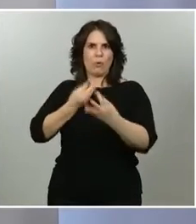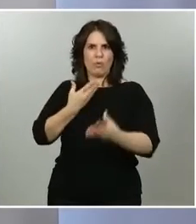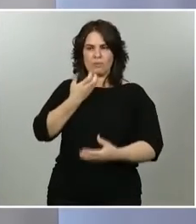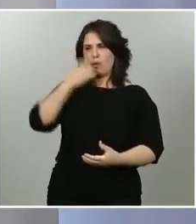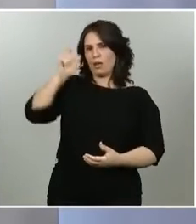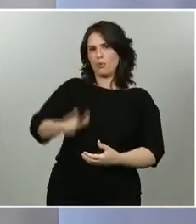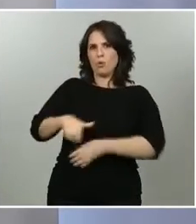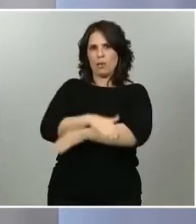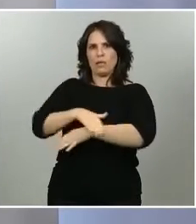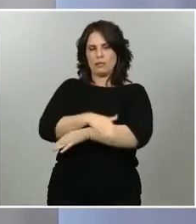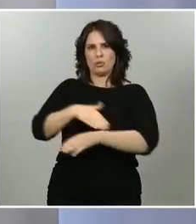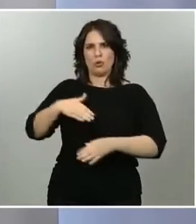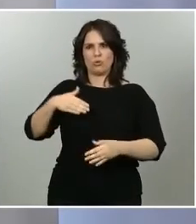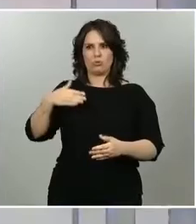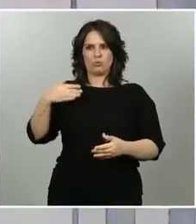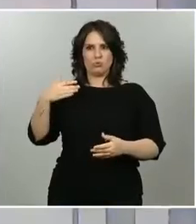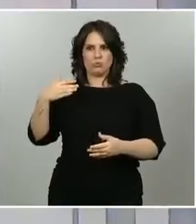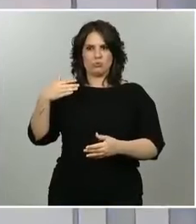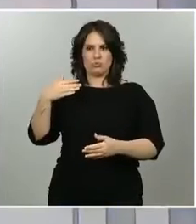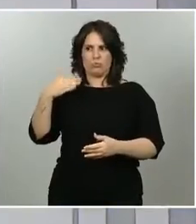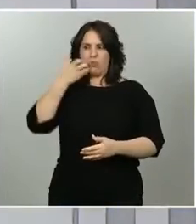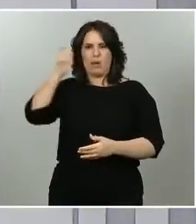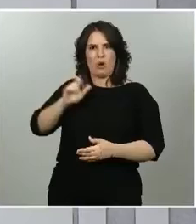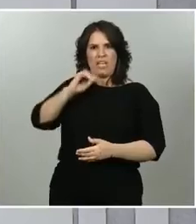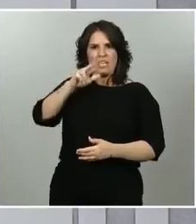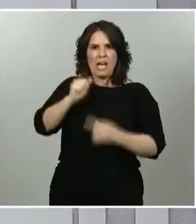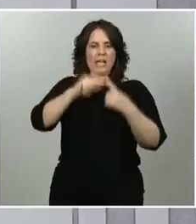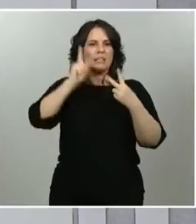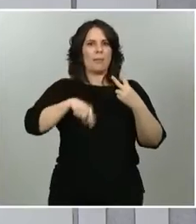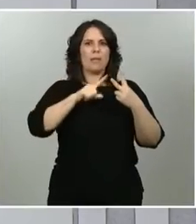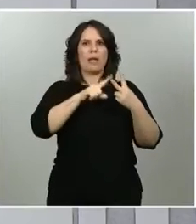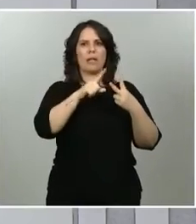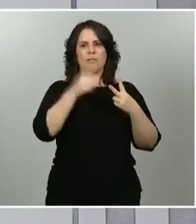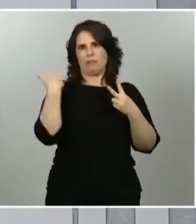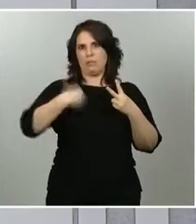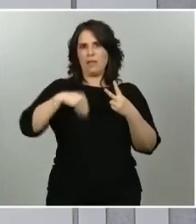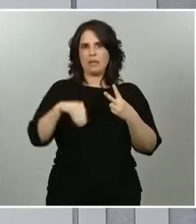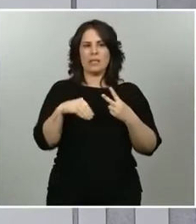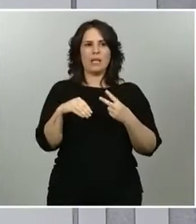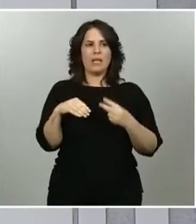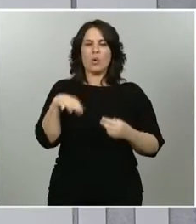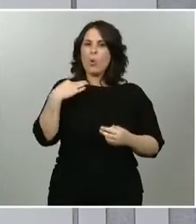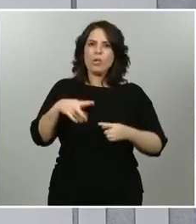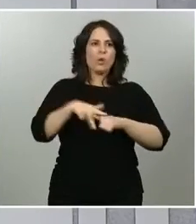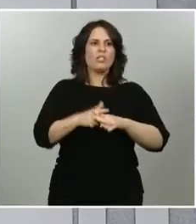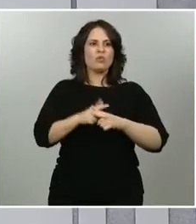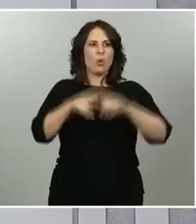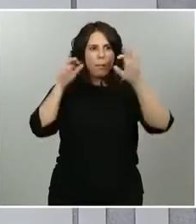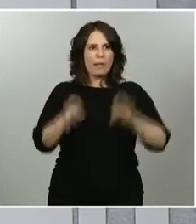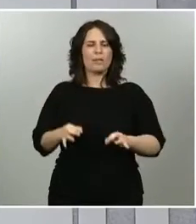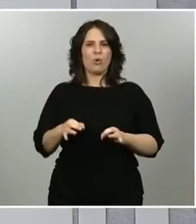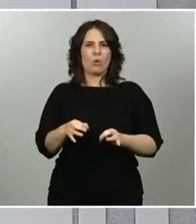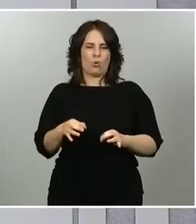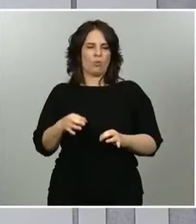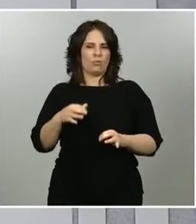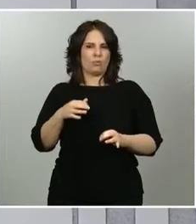Gobierno, por supuesto, en el día de ayer, es el único instrumento constitucional que garantiza y tiene toda la salvaguarda cuando se